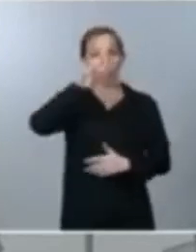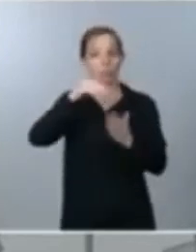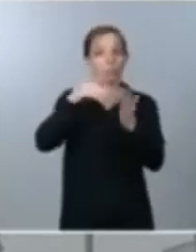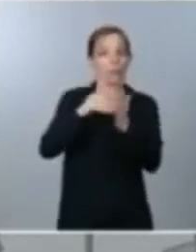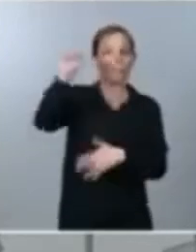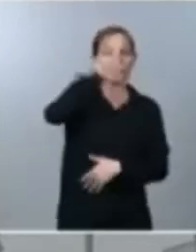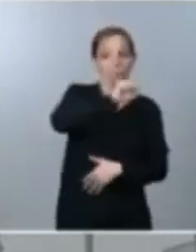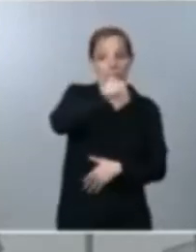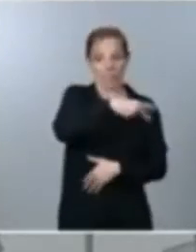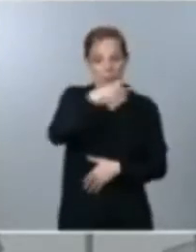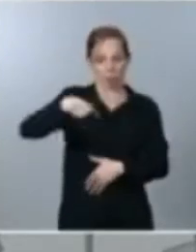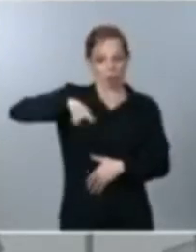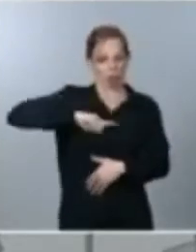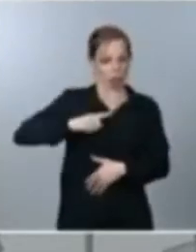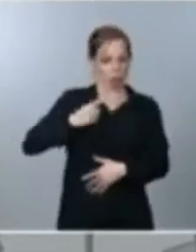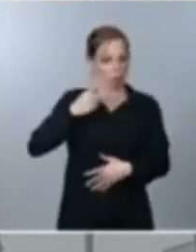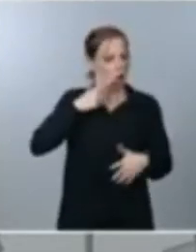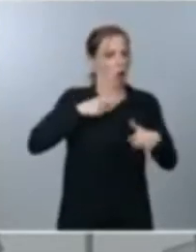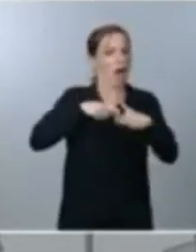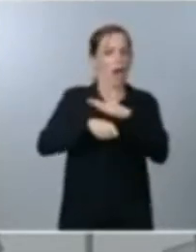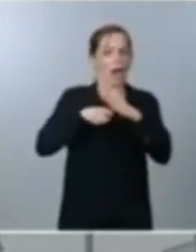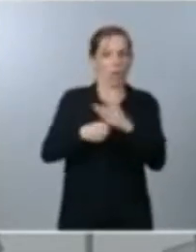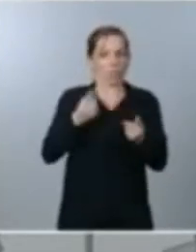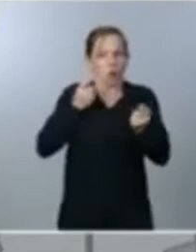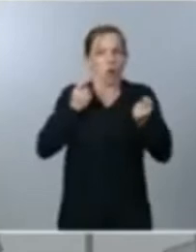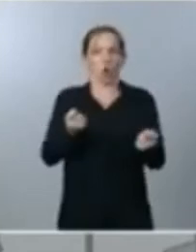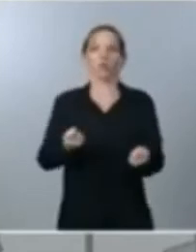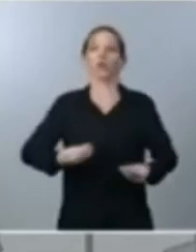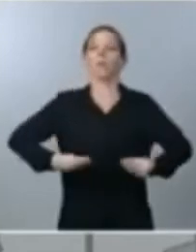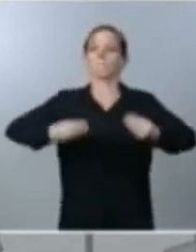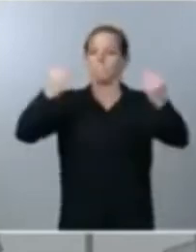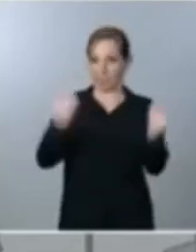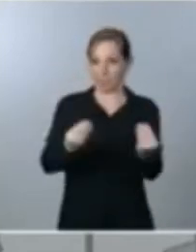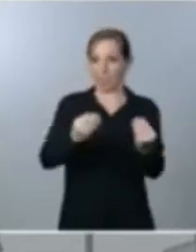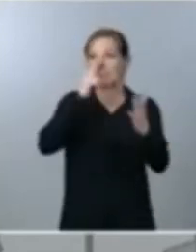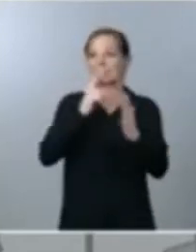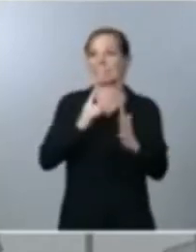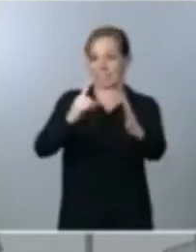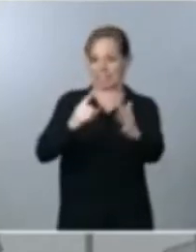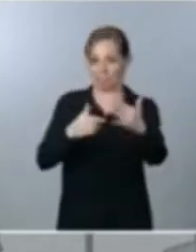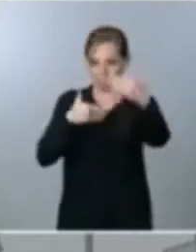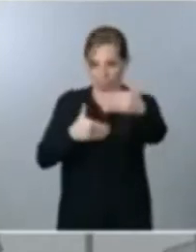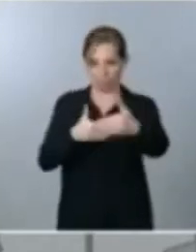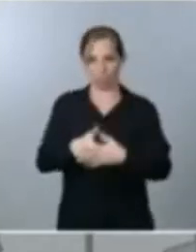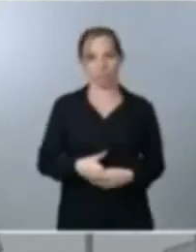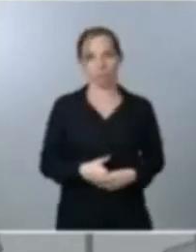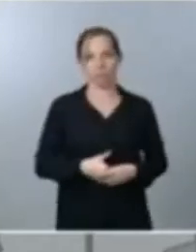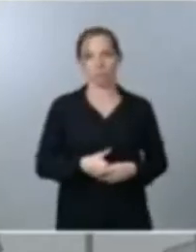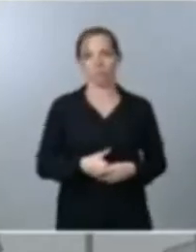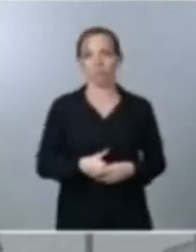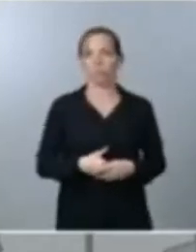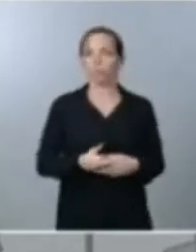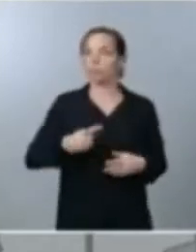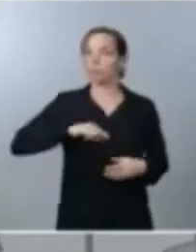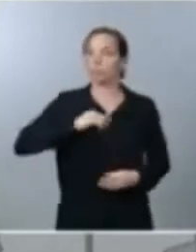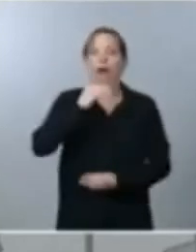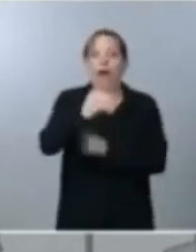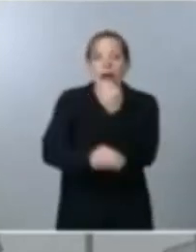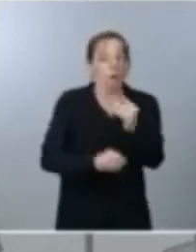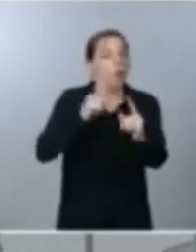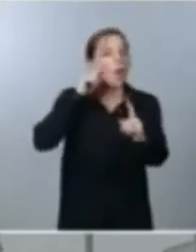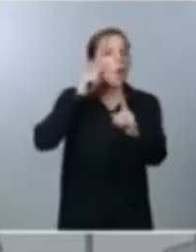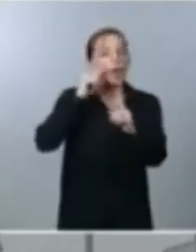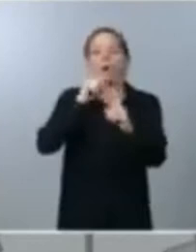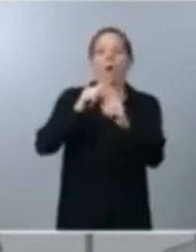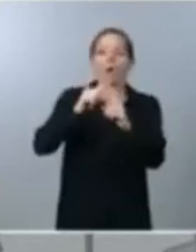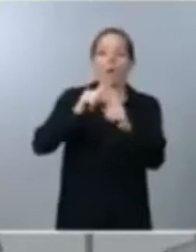gestionar entre todos durante los próximos seis años tenemos que hacerlo para impulsar con éxito ese gran cambio de